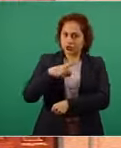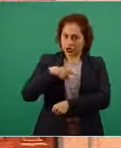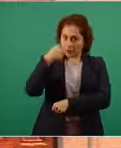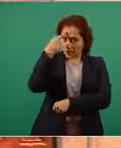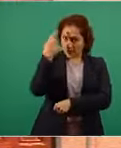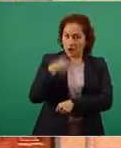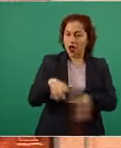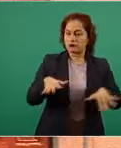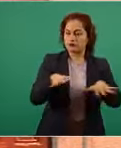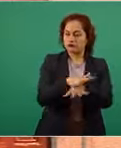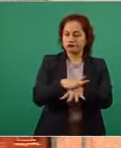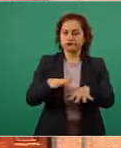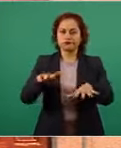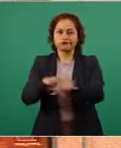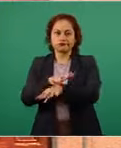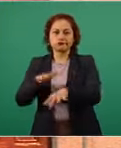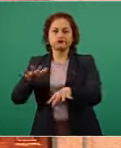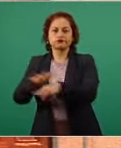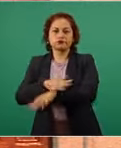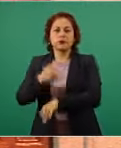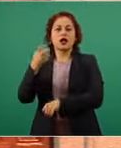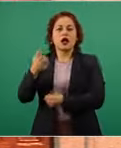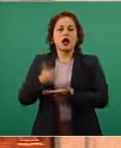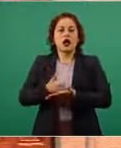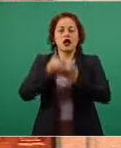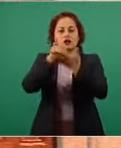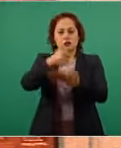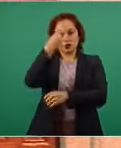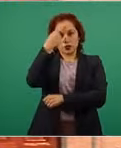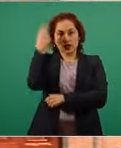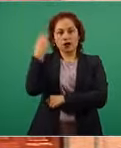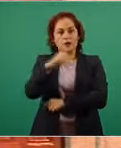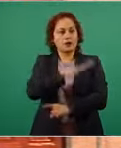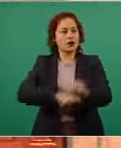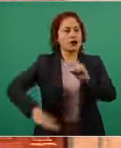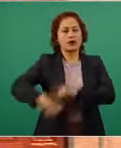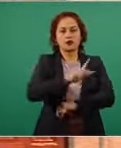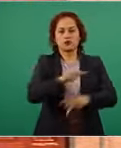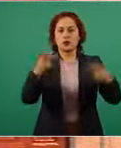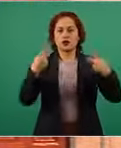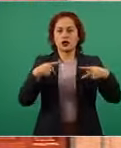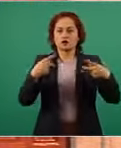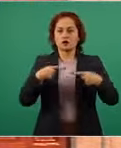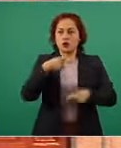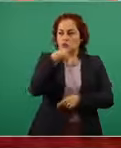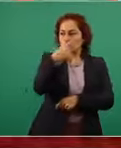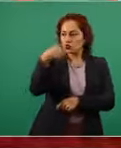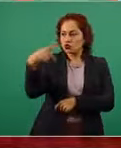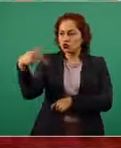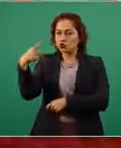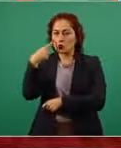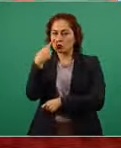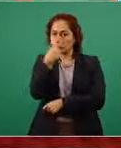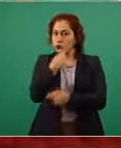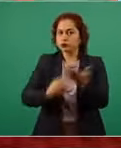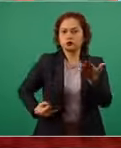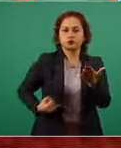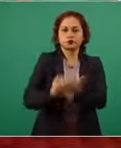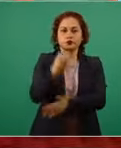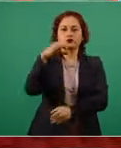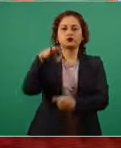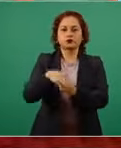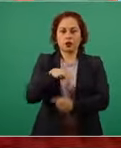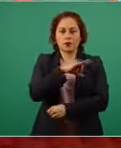sistema de gobierno representativo popular y verdaderamente democrático por